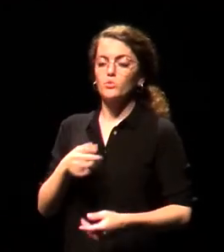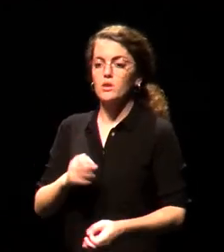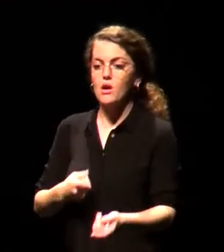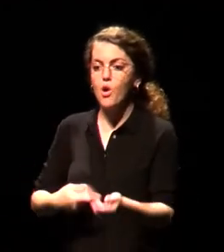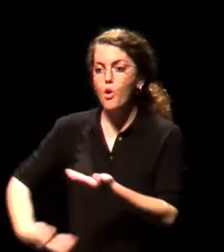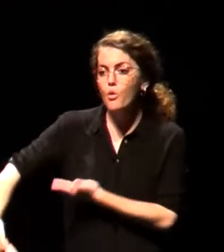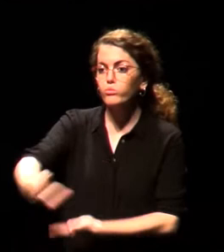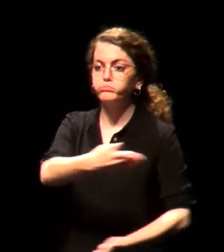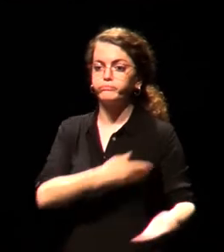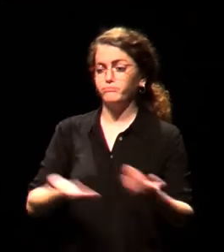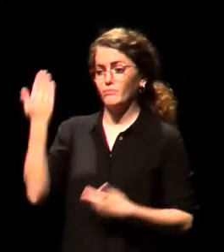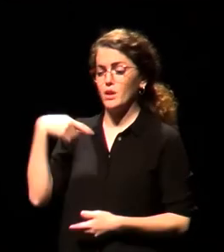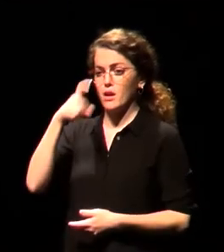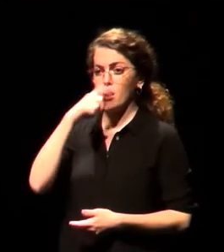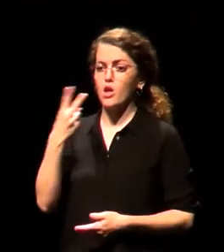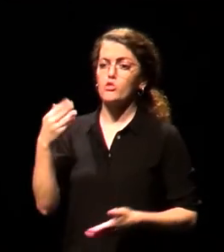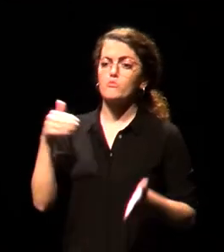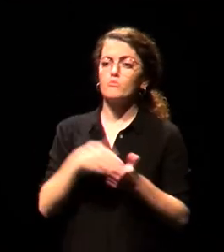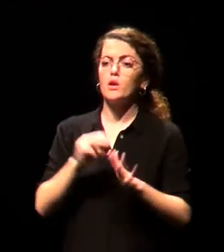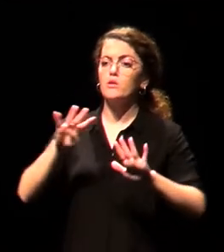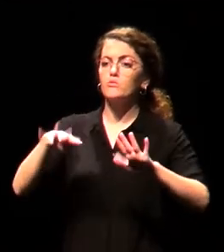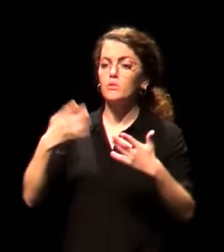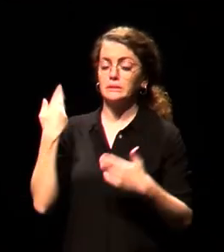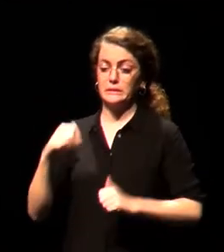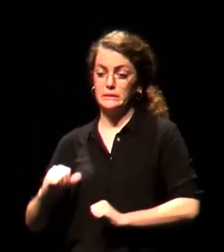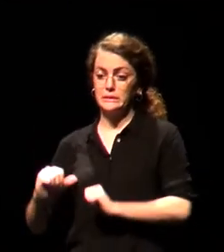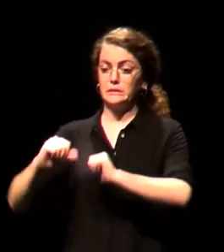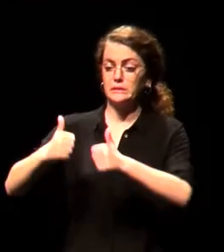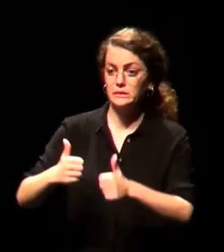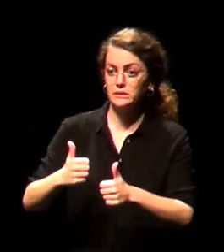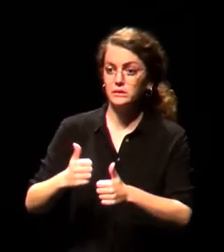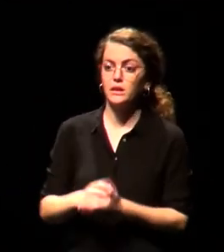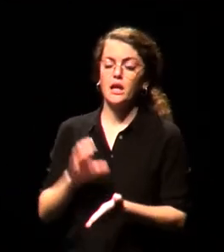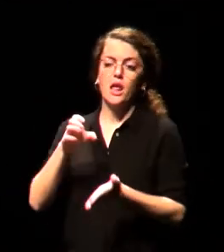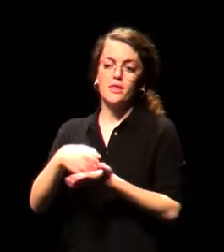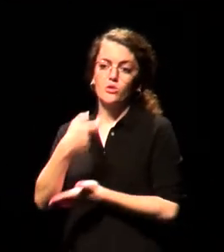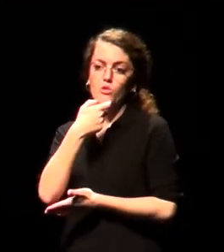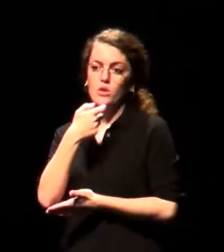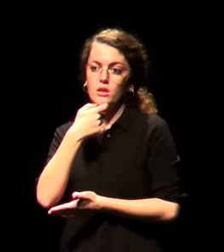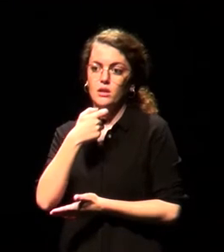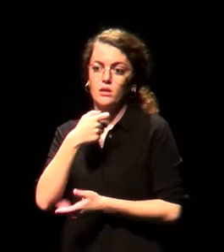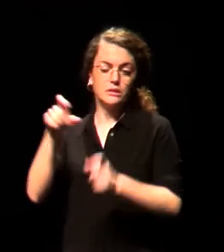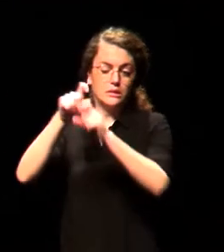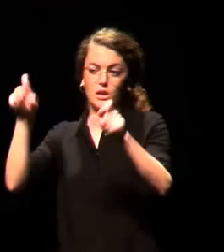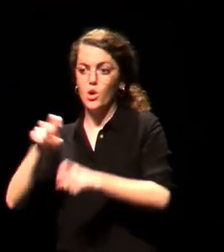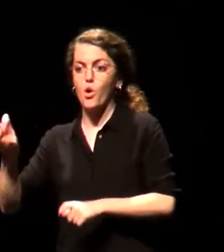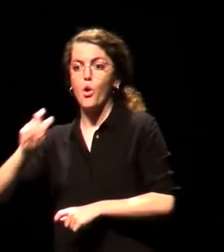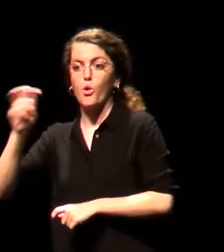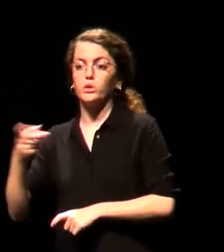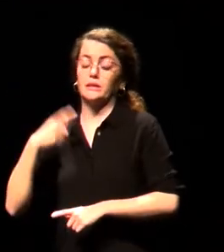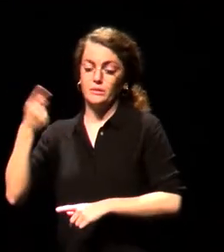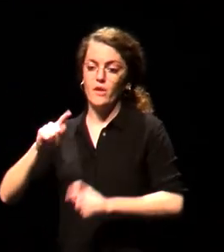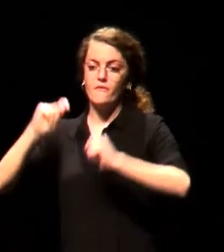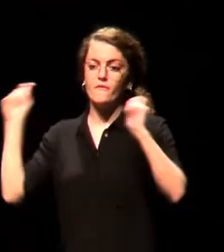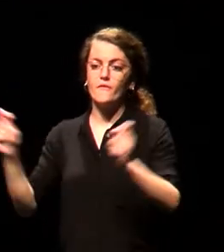2009, cuando el INAEM, el British Council y el, ya desaparecido por desgracia, Festival Escena Contemporánea de Madrid,